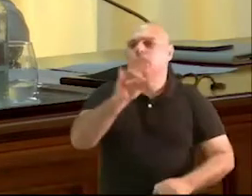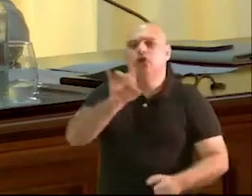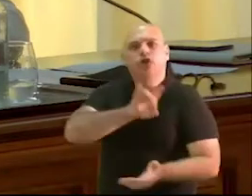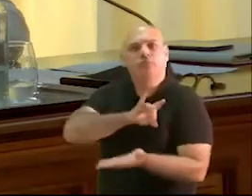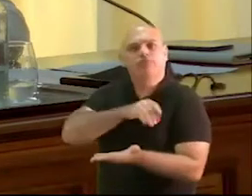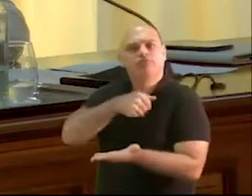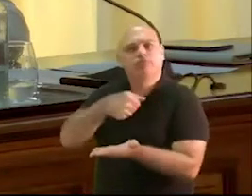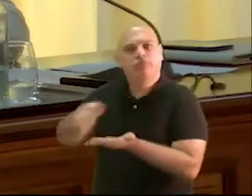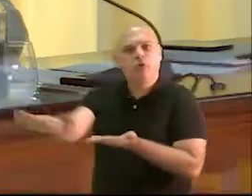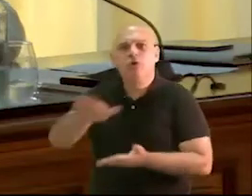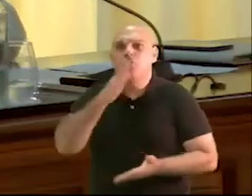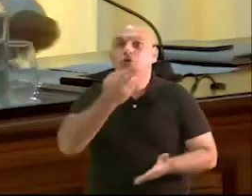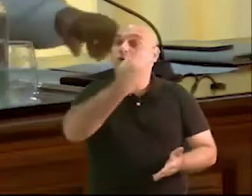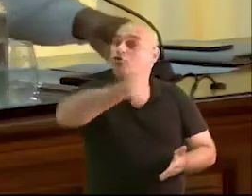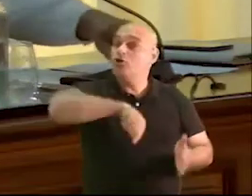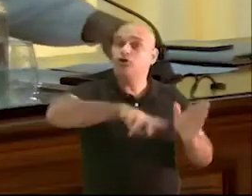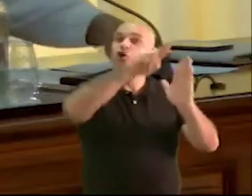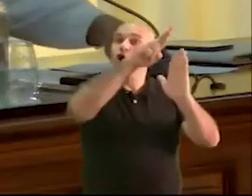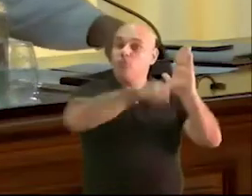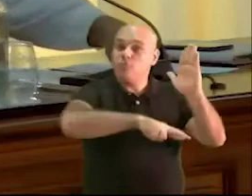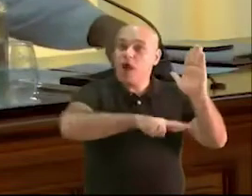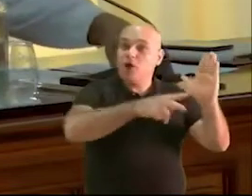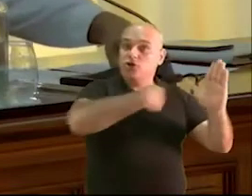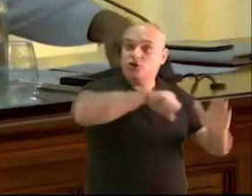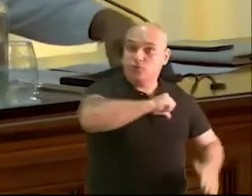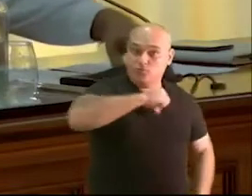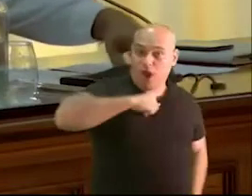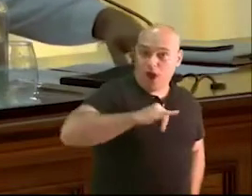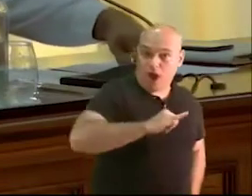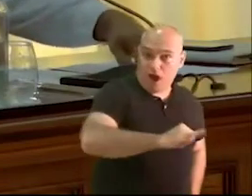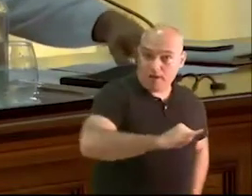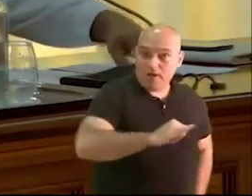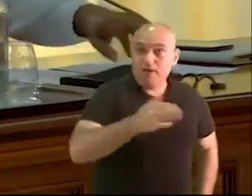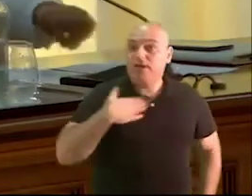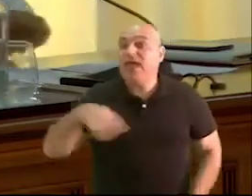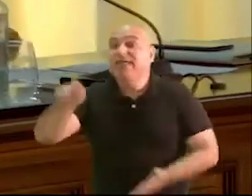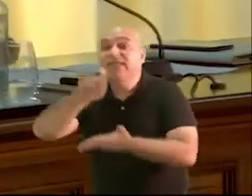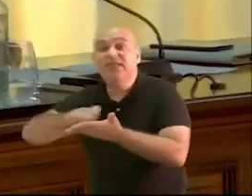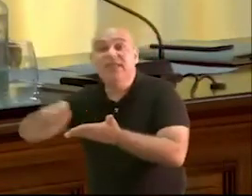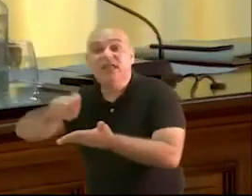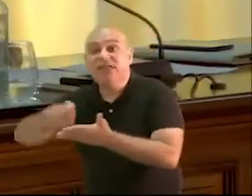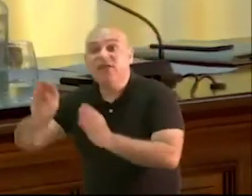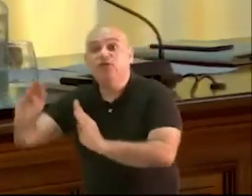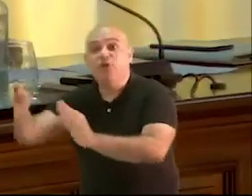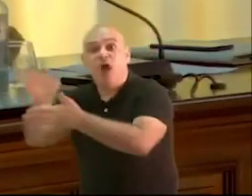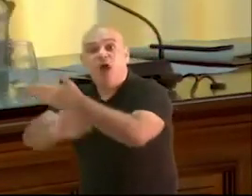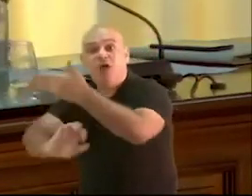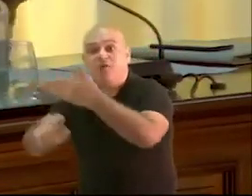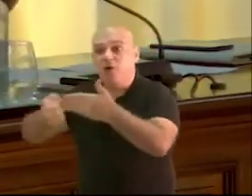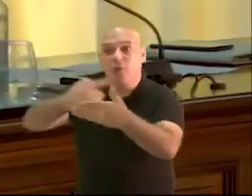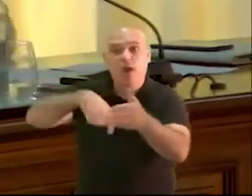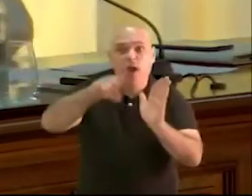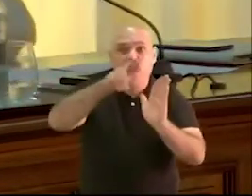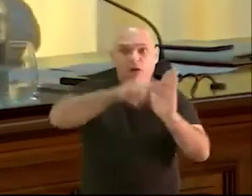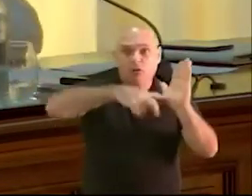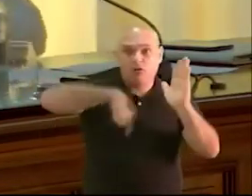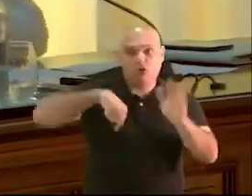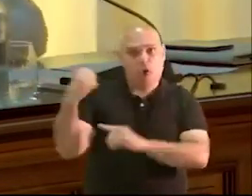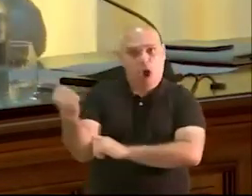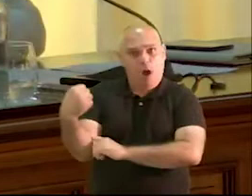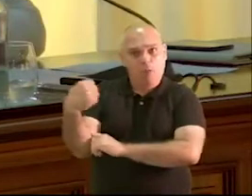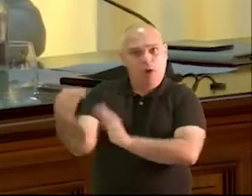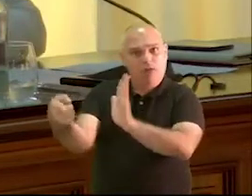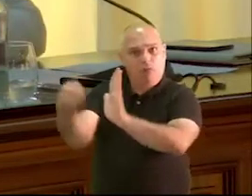interno de nuestro grupo político, reglamento que tampoco recoge el secretario en su informe y que ya lo hemos registrado en Secretaría a petición de él